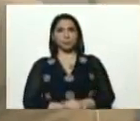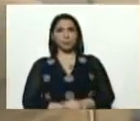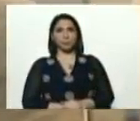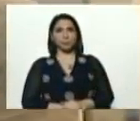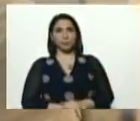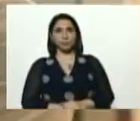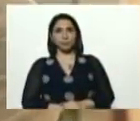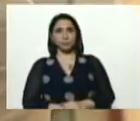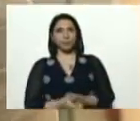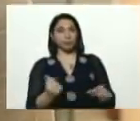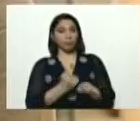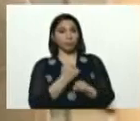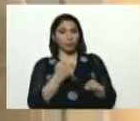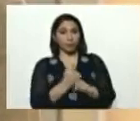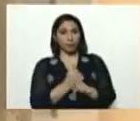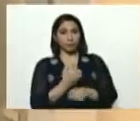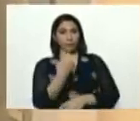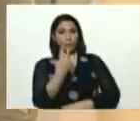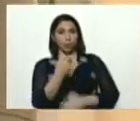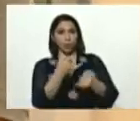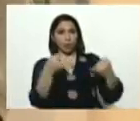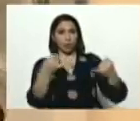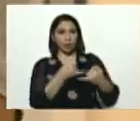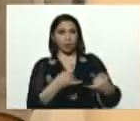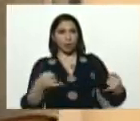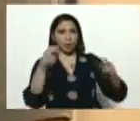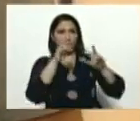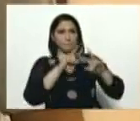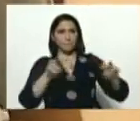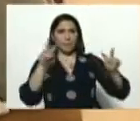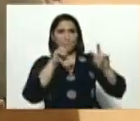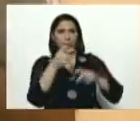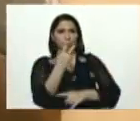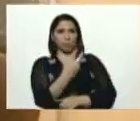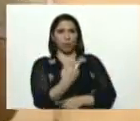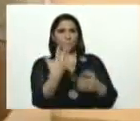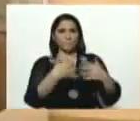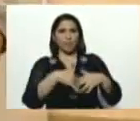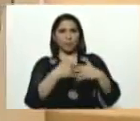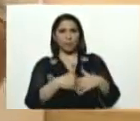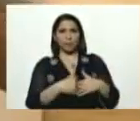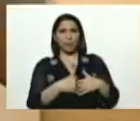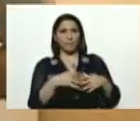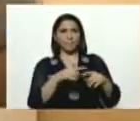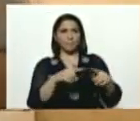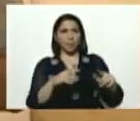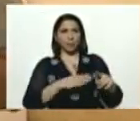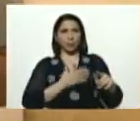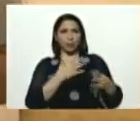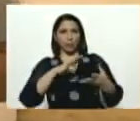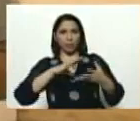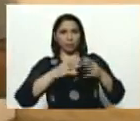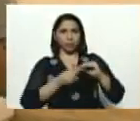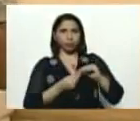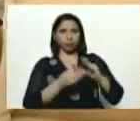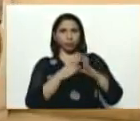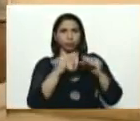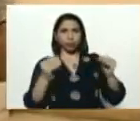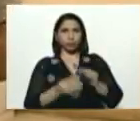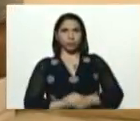el IBI trabajamos en dos líneas de investigación, o sea, dos prototipos distintos, justamente para poder abarcar todas las